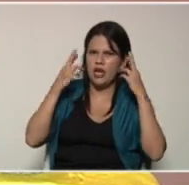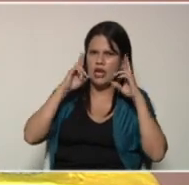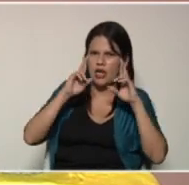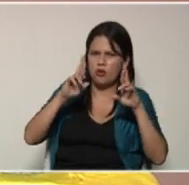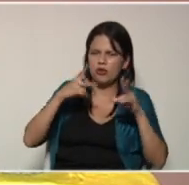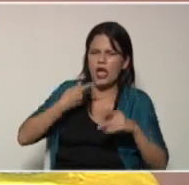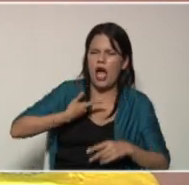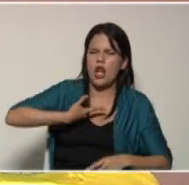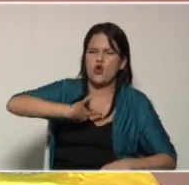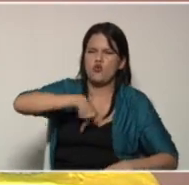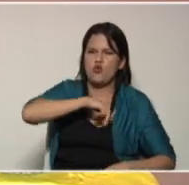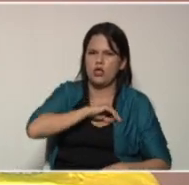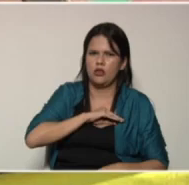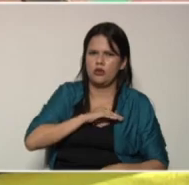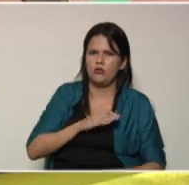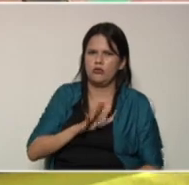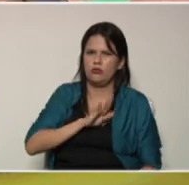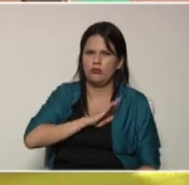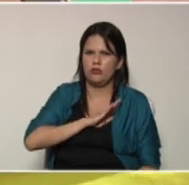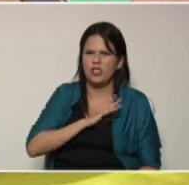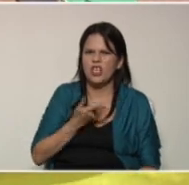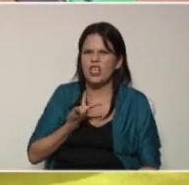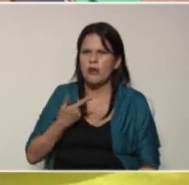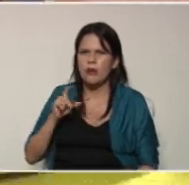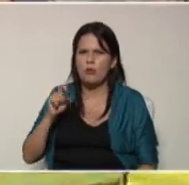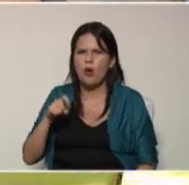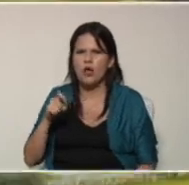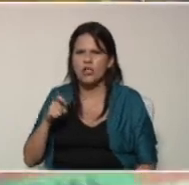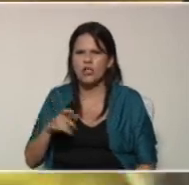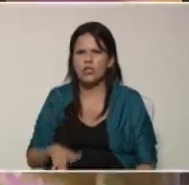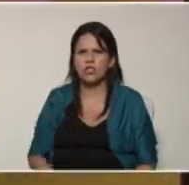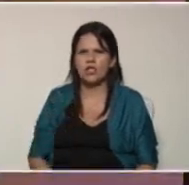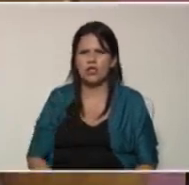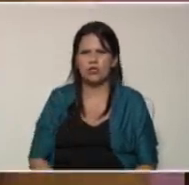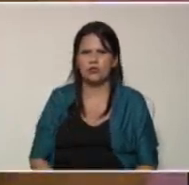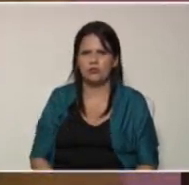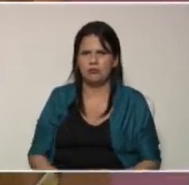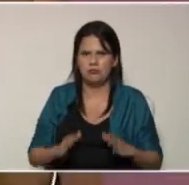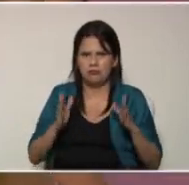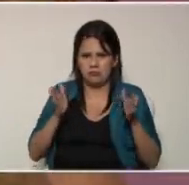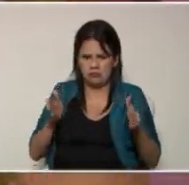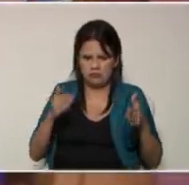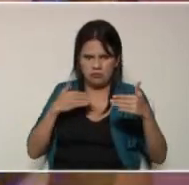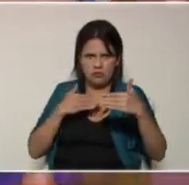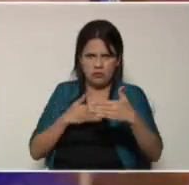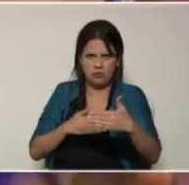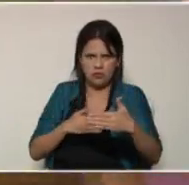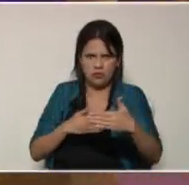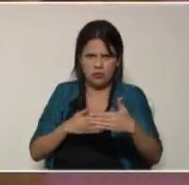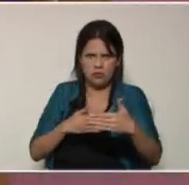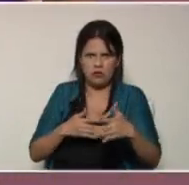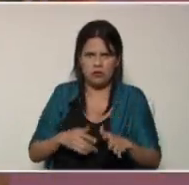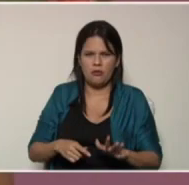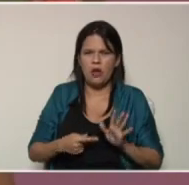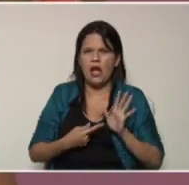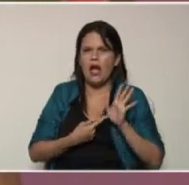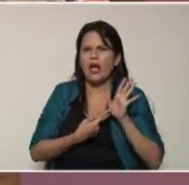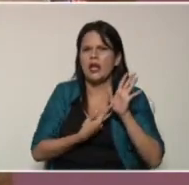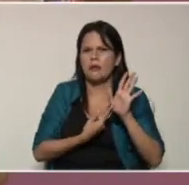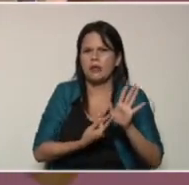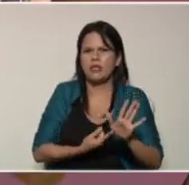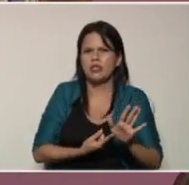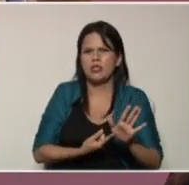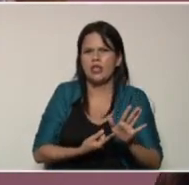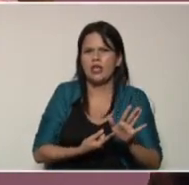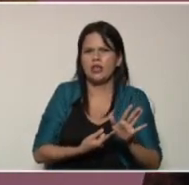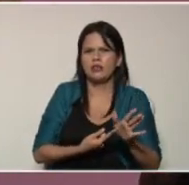nuestro que vamos a necesitar tres piezas las cuales van a representar canteros esos canteros